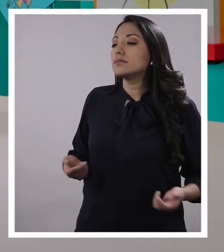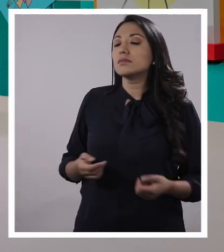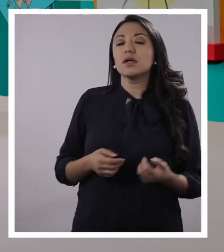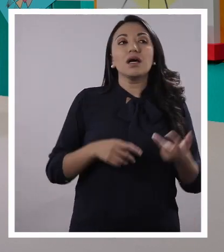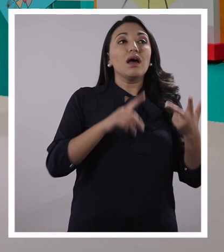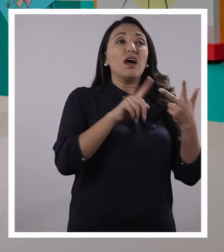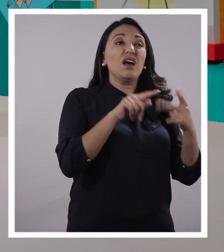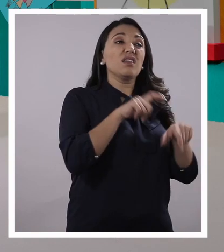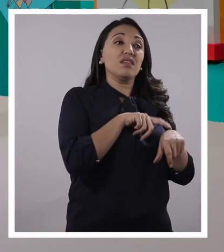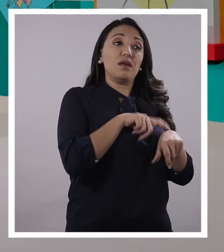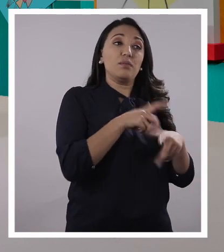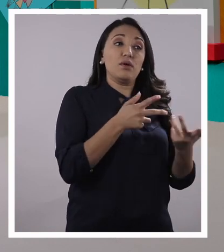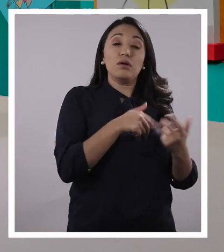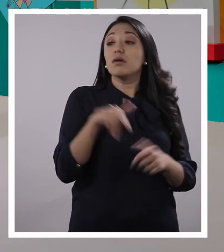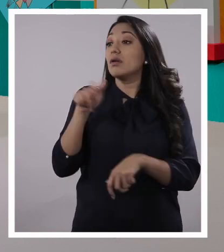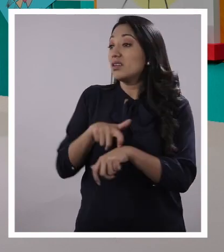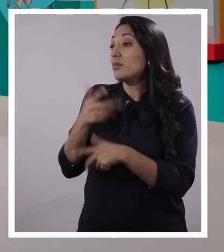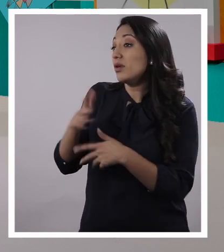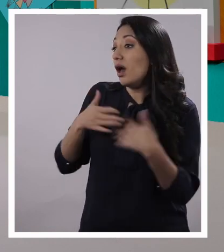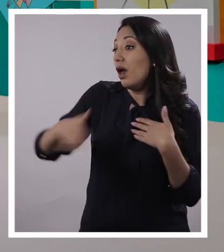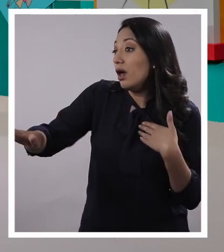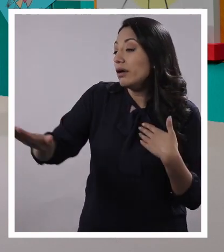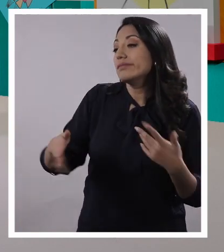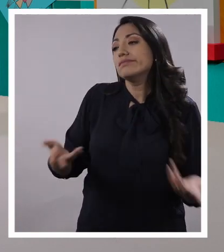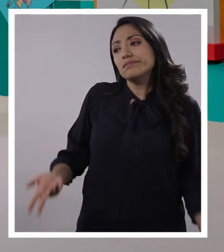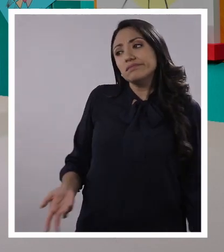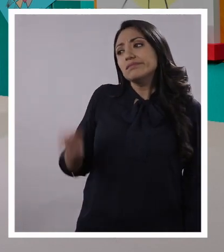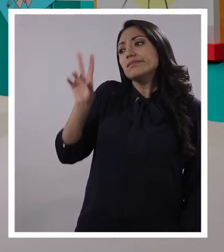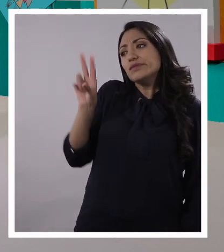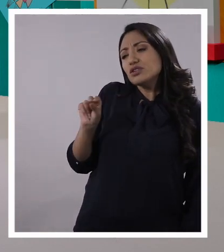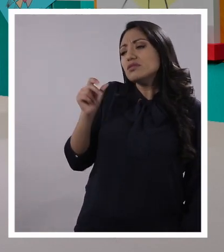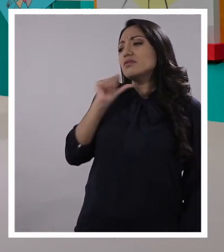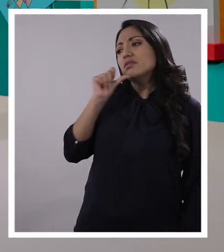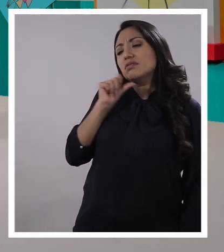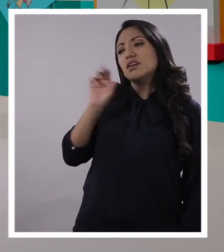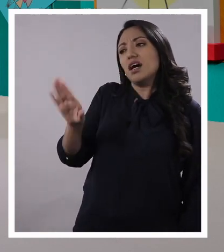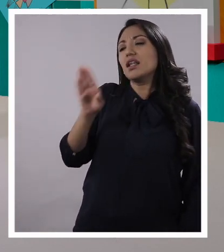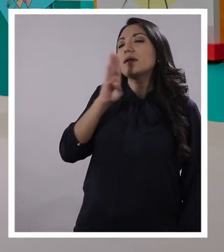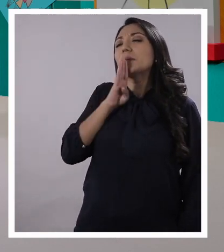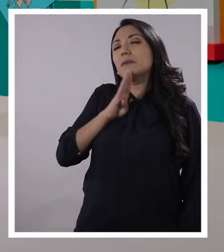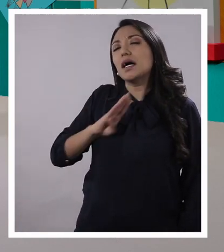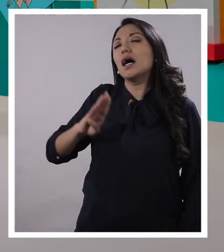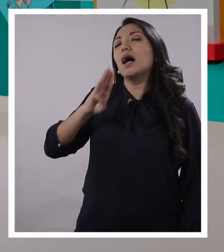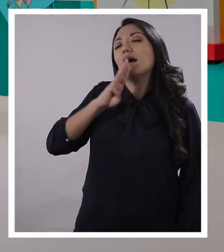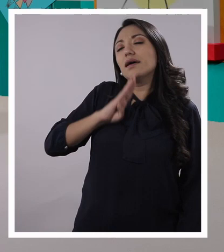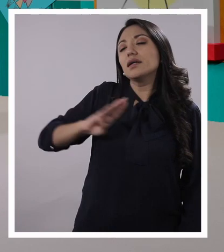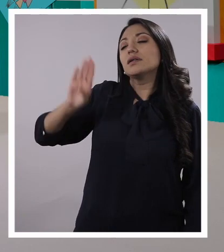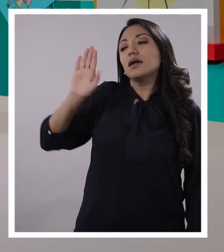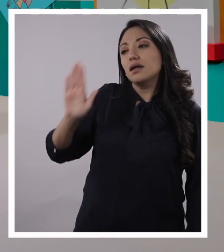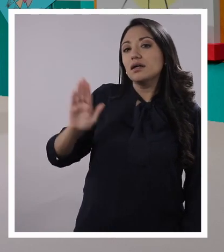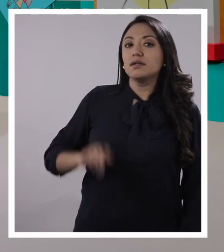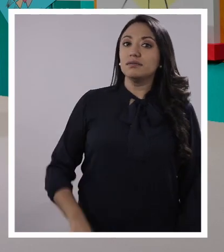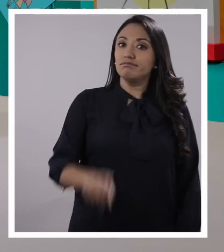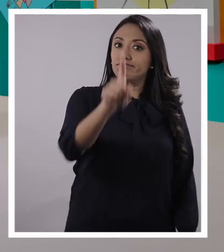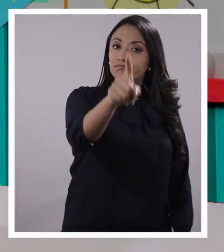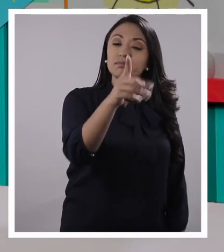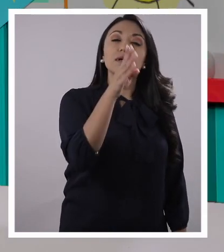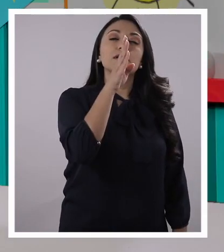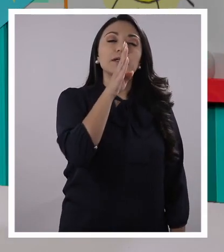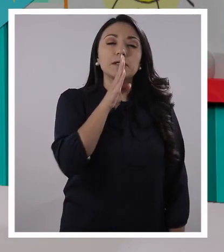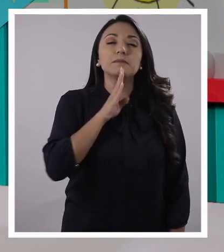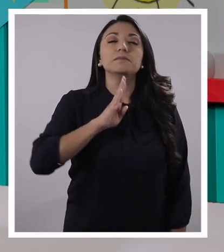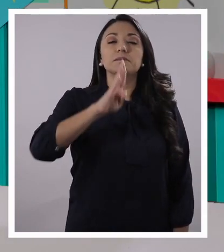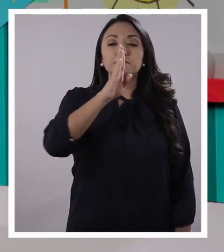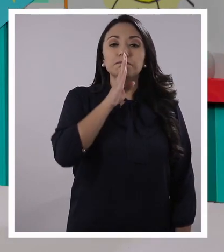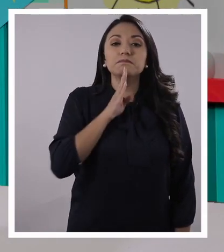Tiempo. Tiempo. ¿Ha pasado tiempo? No. Todavía no, entonces todavía hay que tener mucha paciencia, chicos. Hay que tener